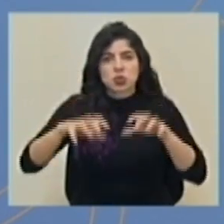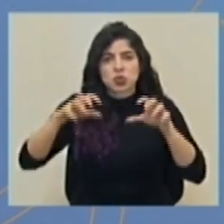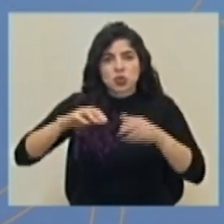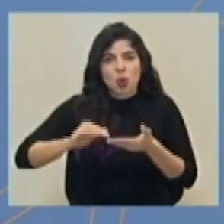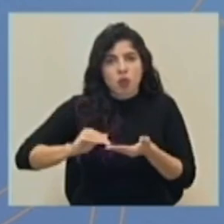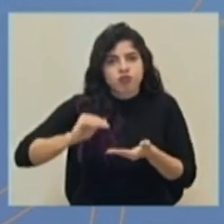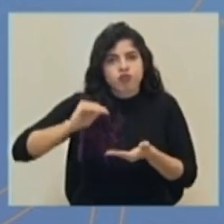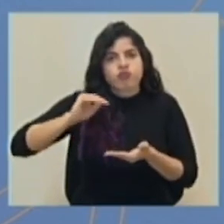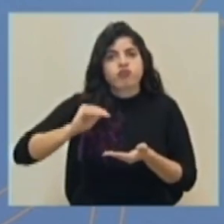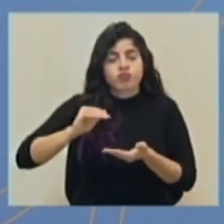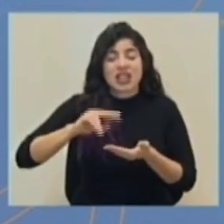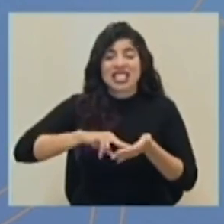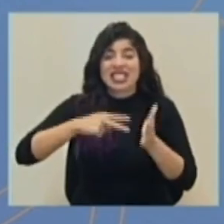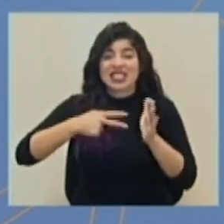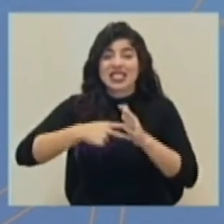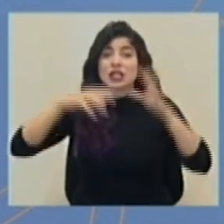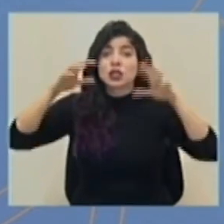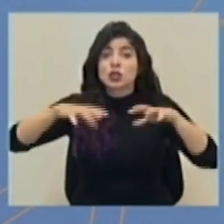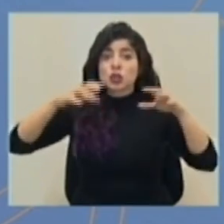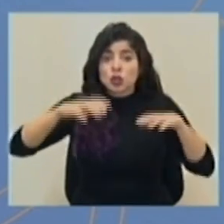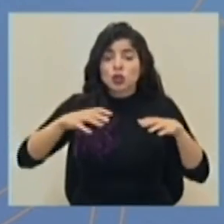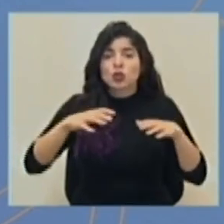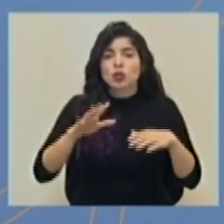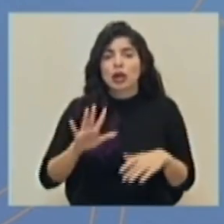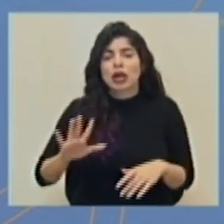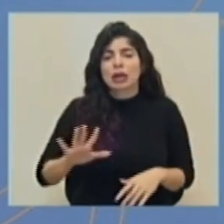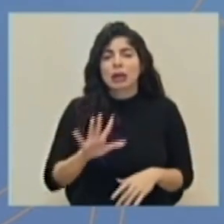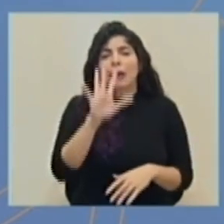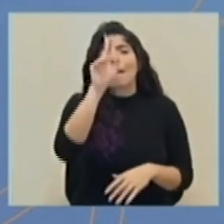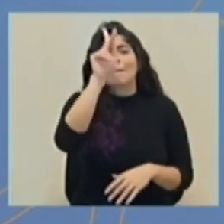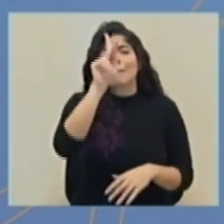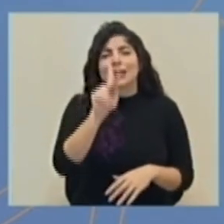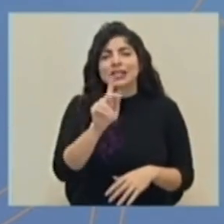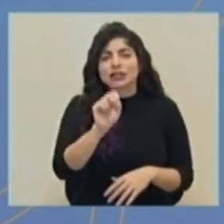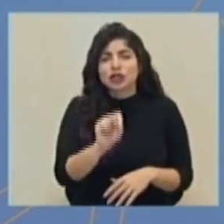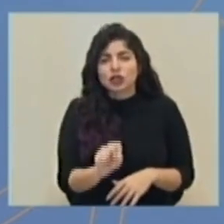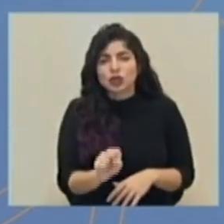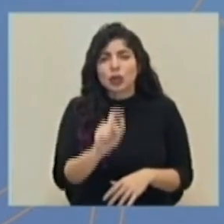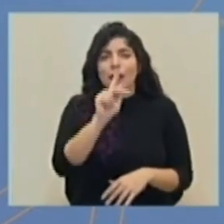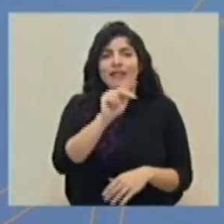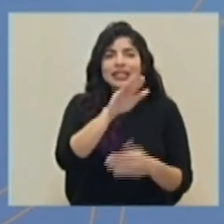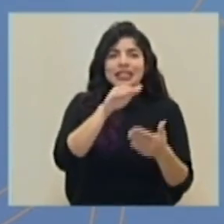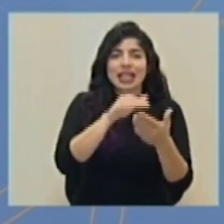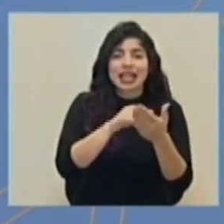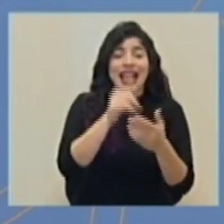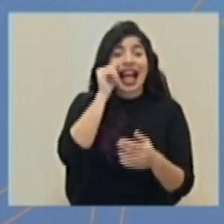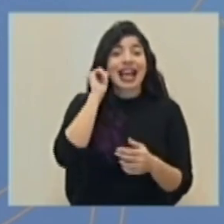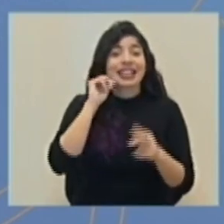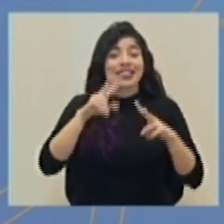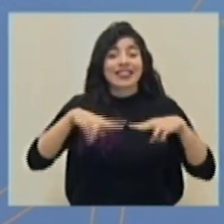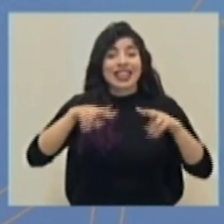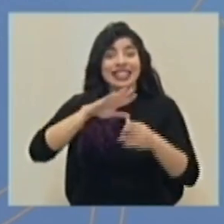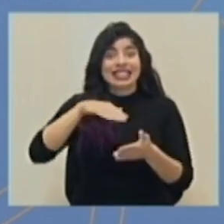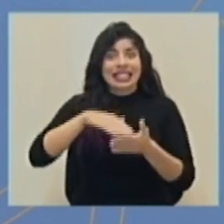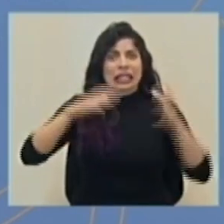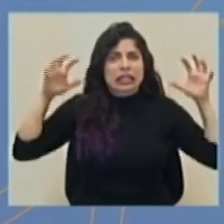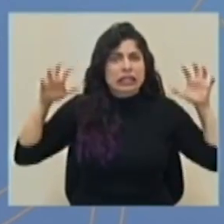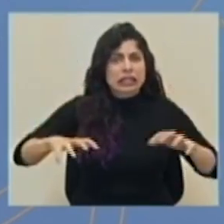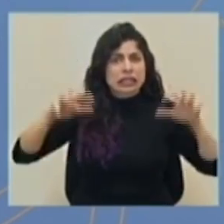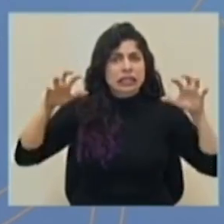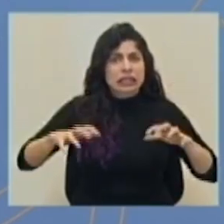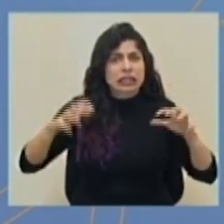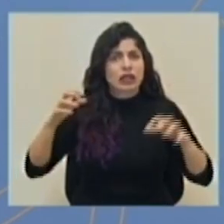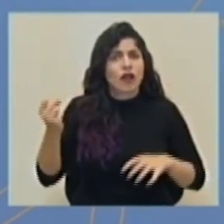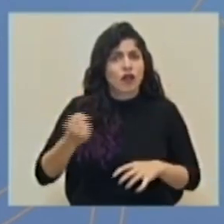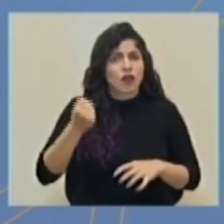sido una distribución de lluvia a lo largo del Pacífico Sur, Pacífico Central, ayer aquí en el Valle Central, de hecho tuvimos lluvias fuertes durante casi